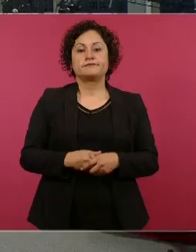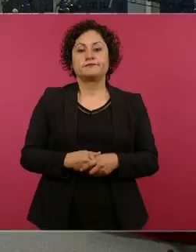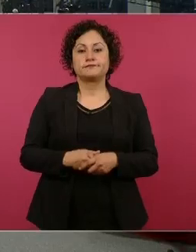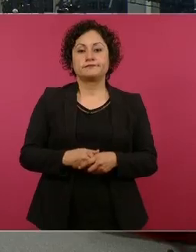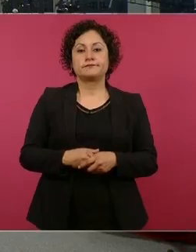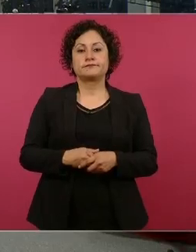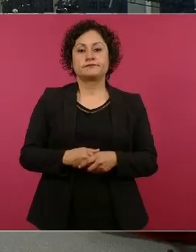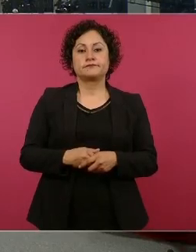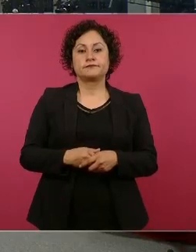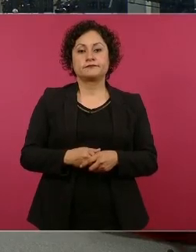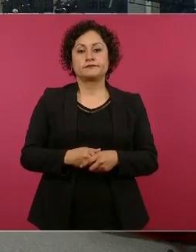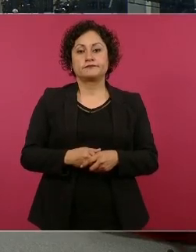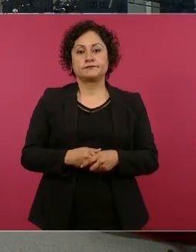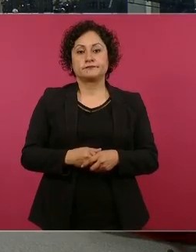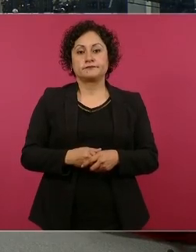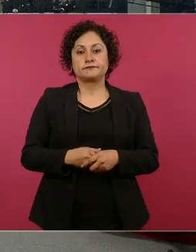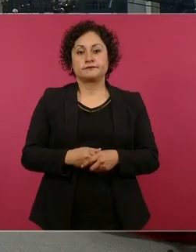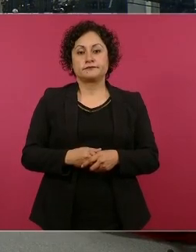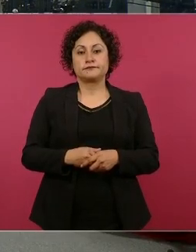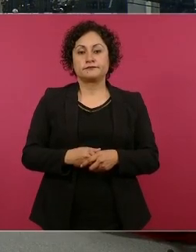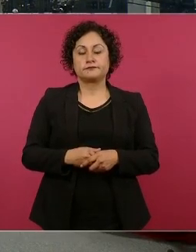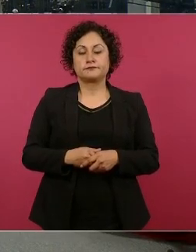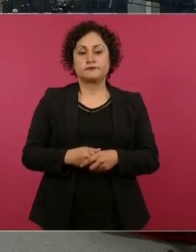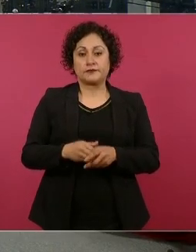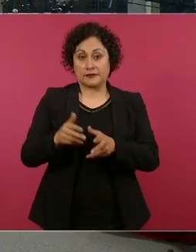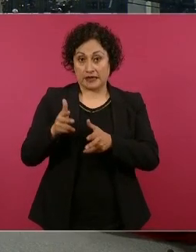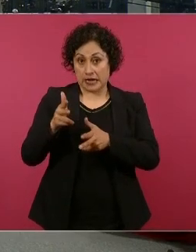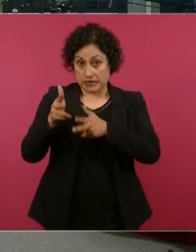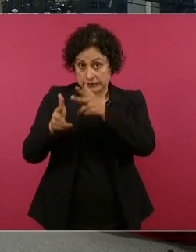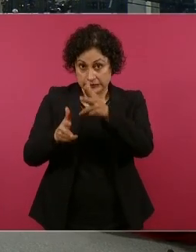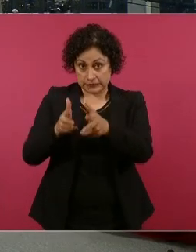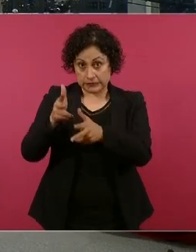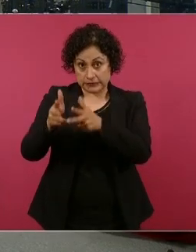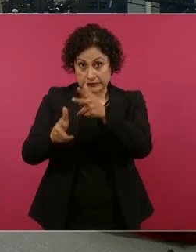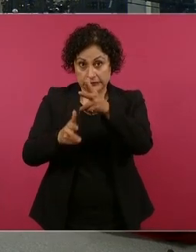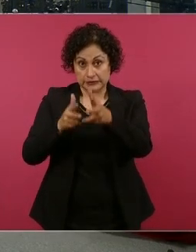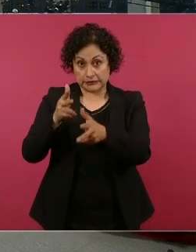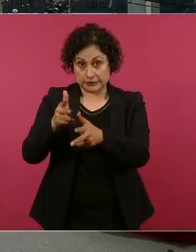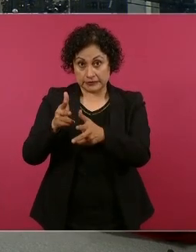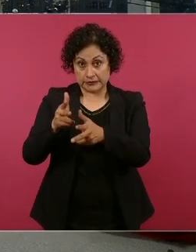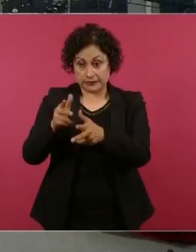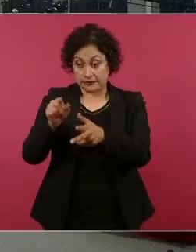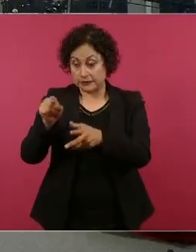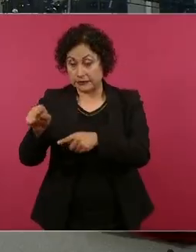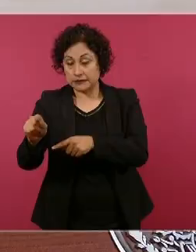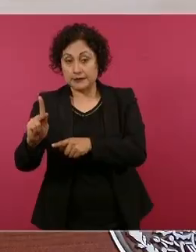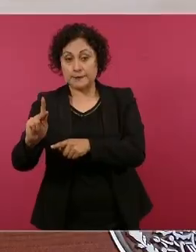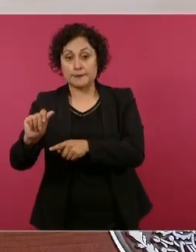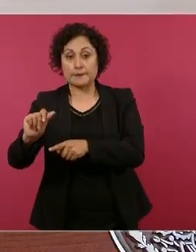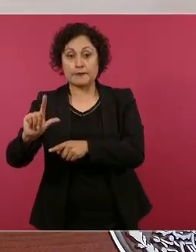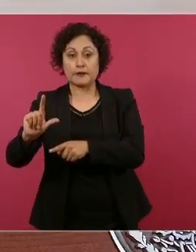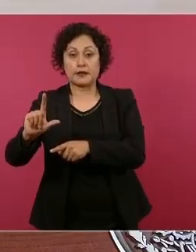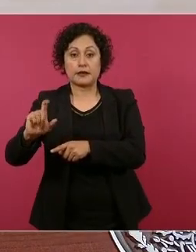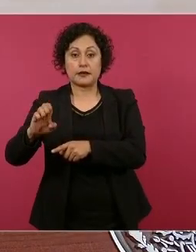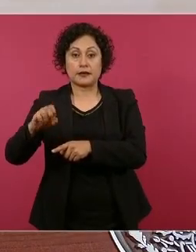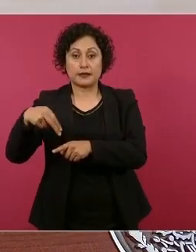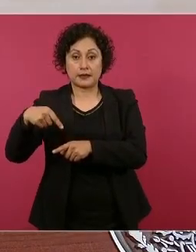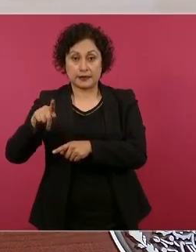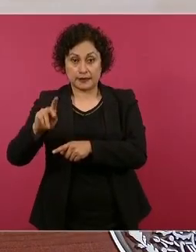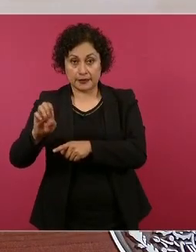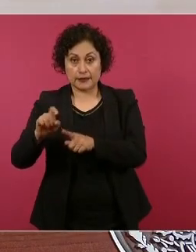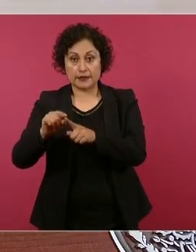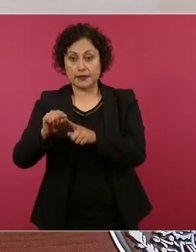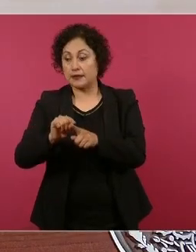de Palenque hasta